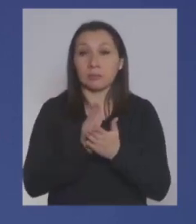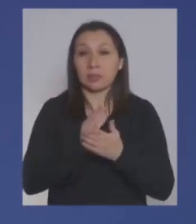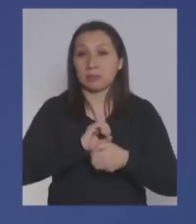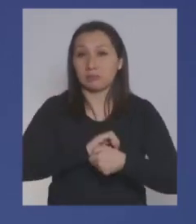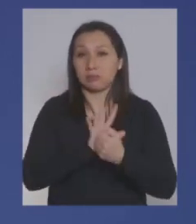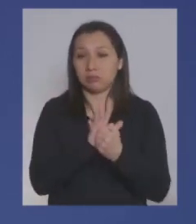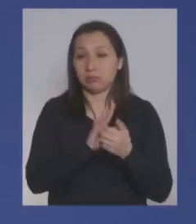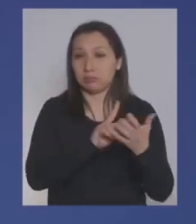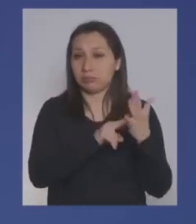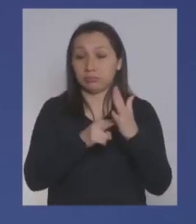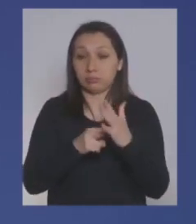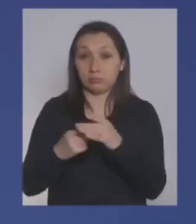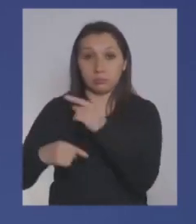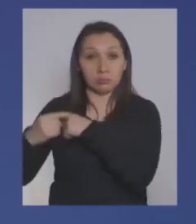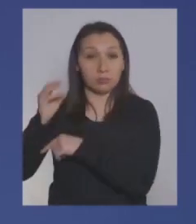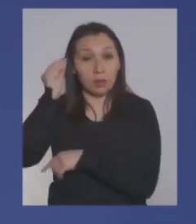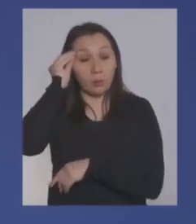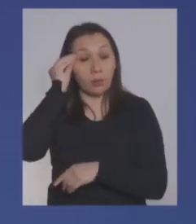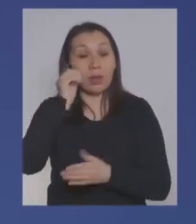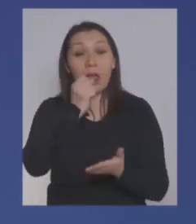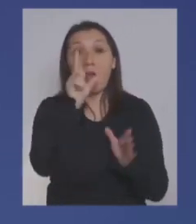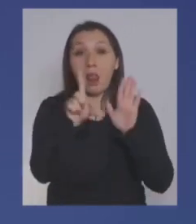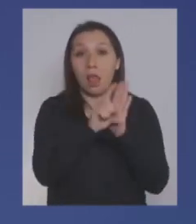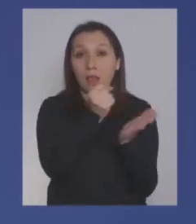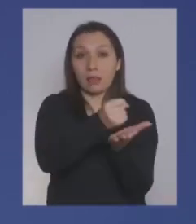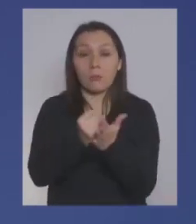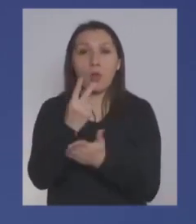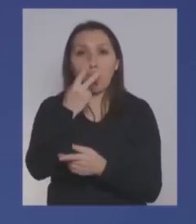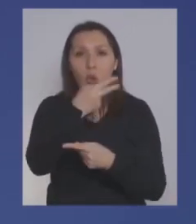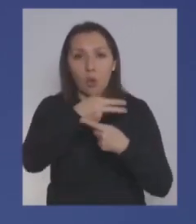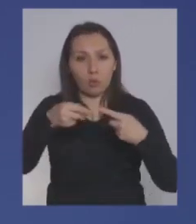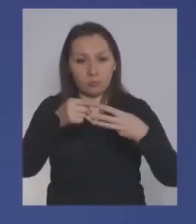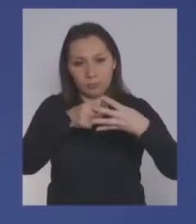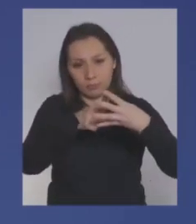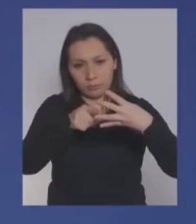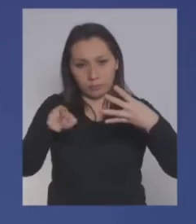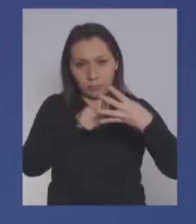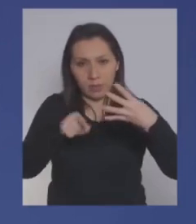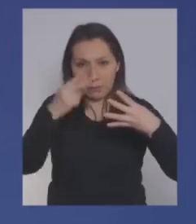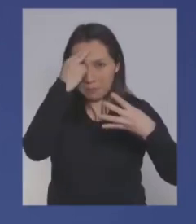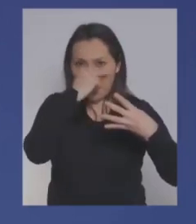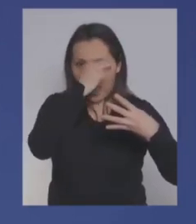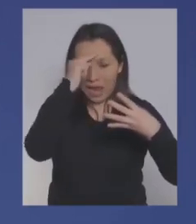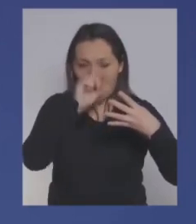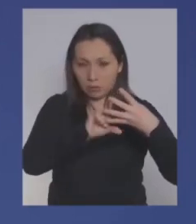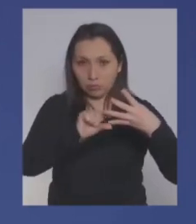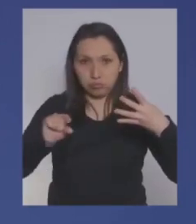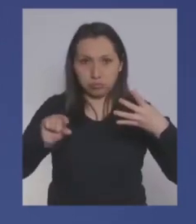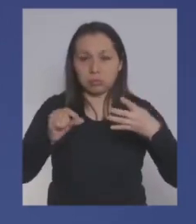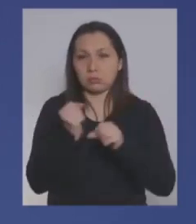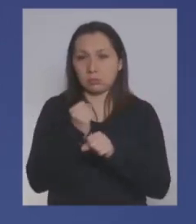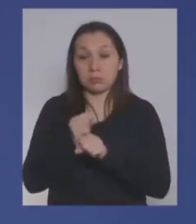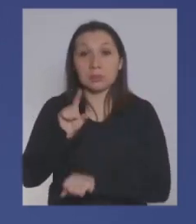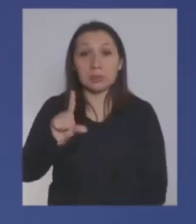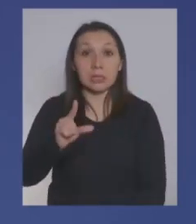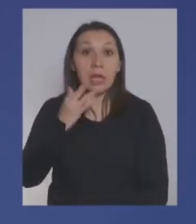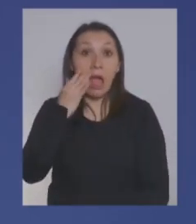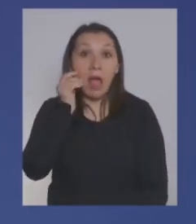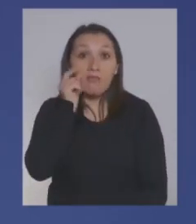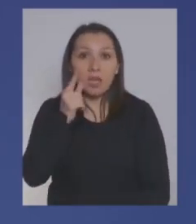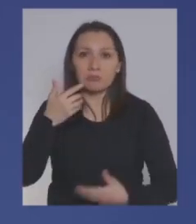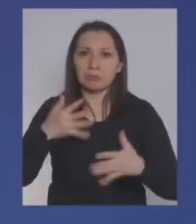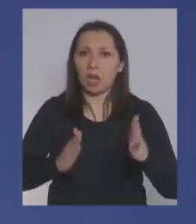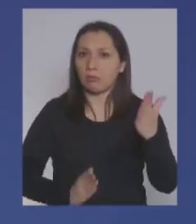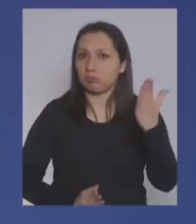crisis. Hay que hacer historia. Esta ley se tramitó durante las dos últimas semanas del mes de marzo, y el día 7 de abril ya estaba